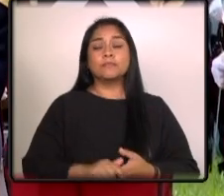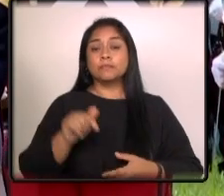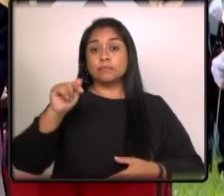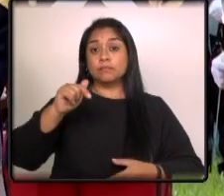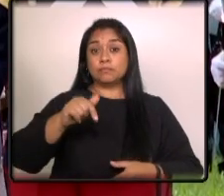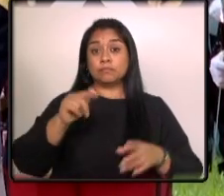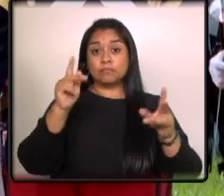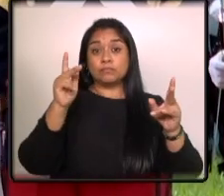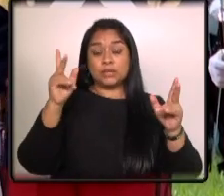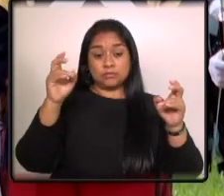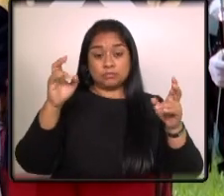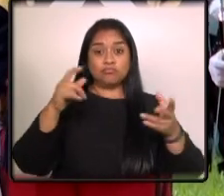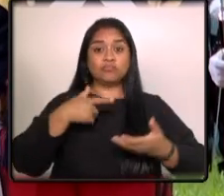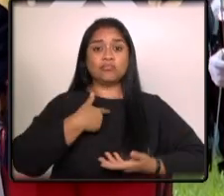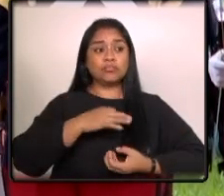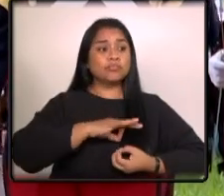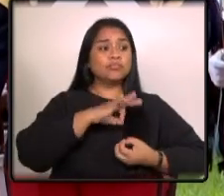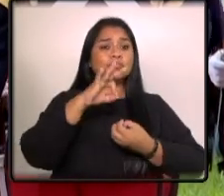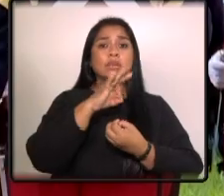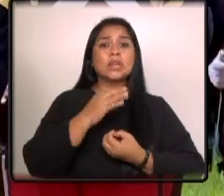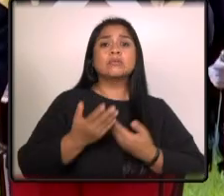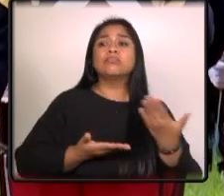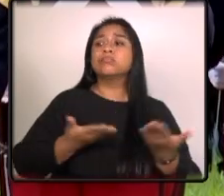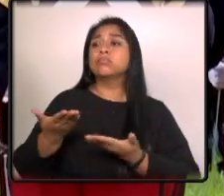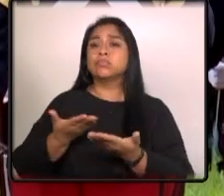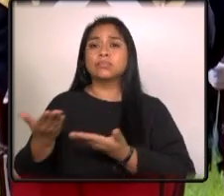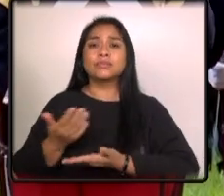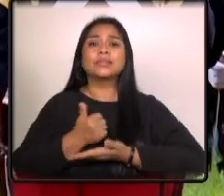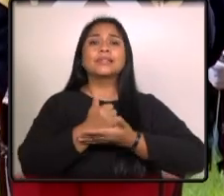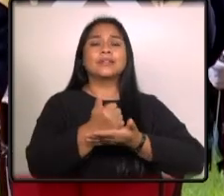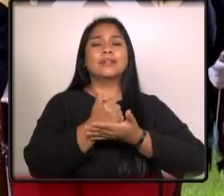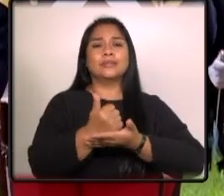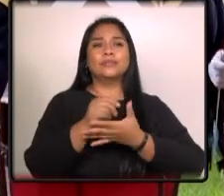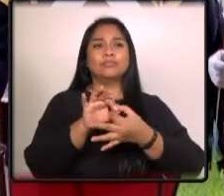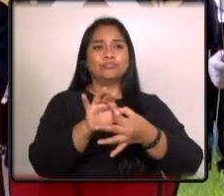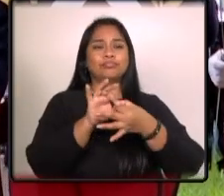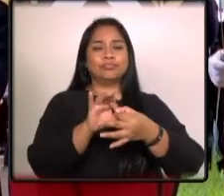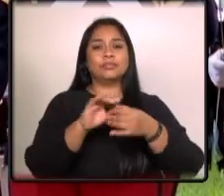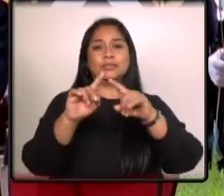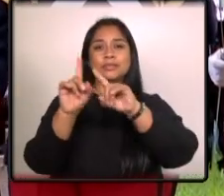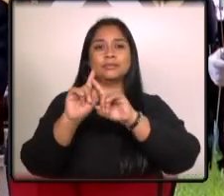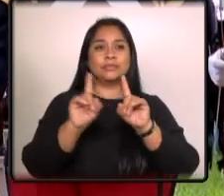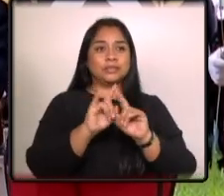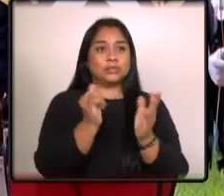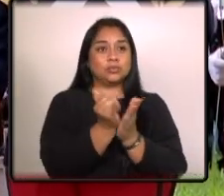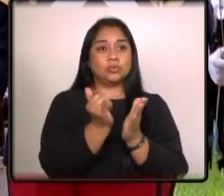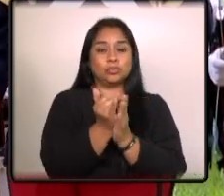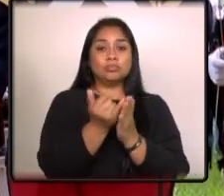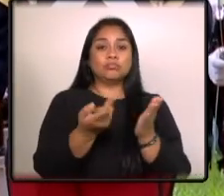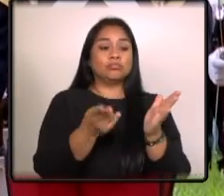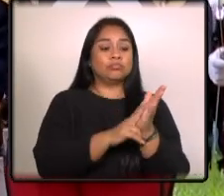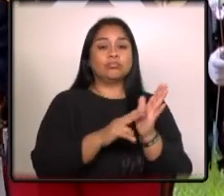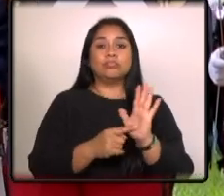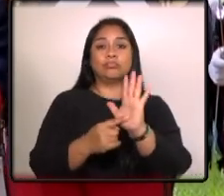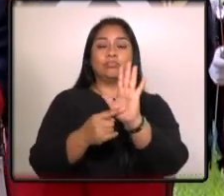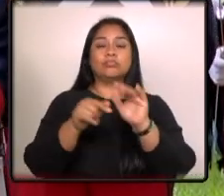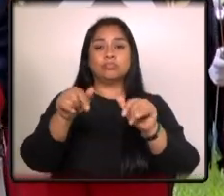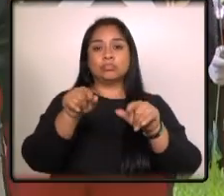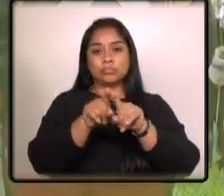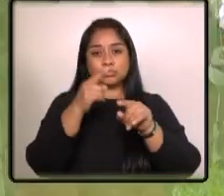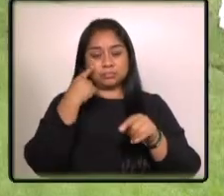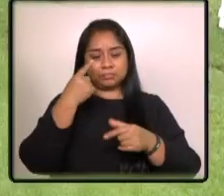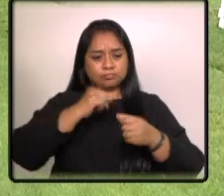espíritu de colaboración y coordinación interinstitucional se refleja también en los esfuerzos del Ejército